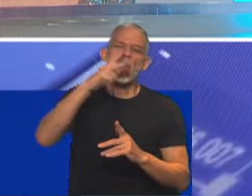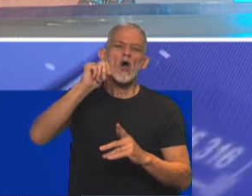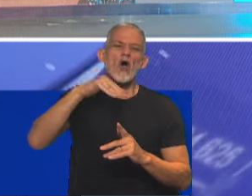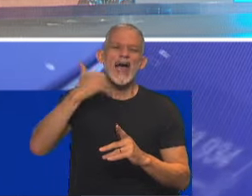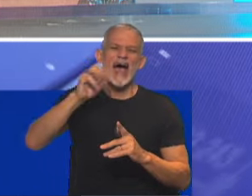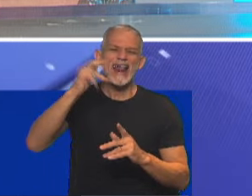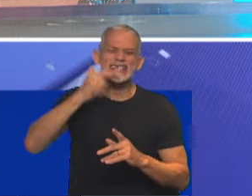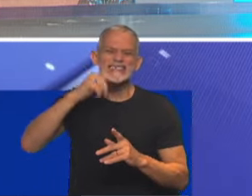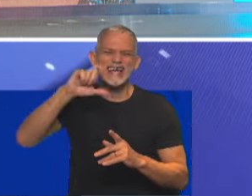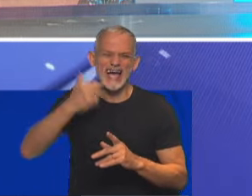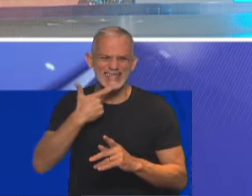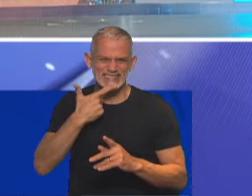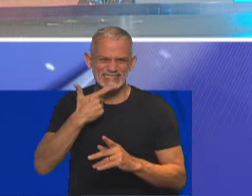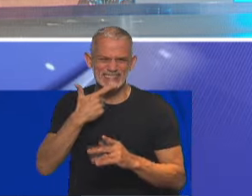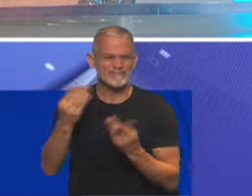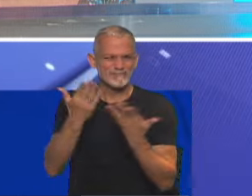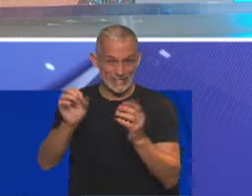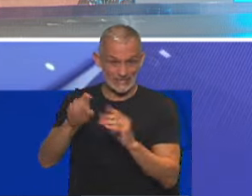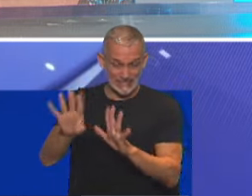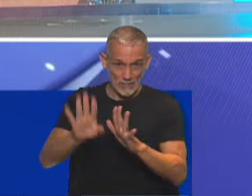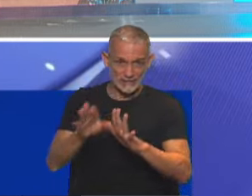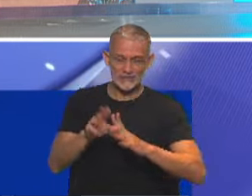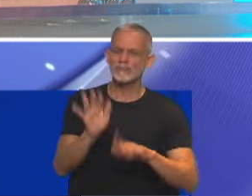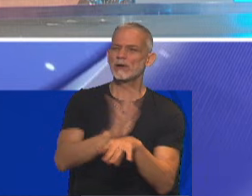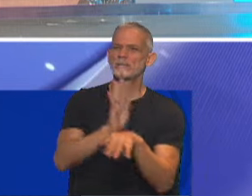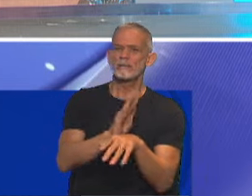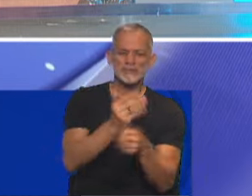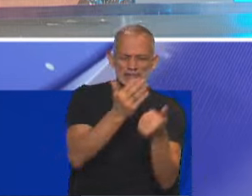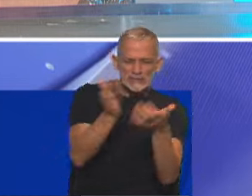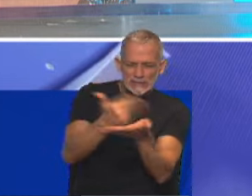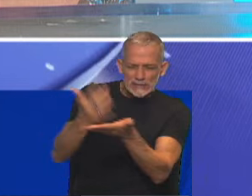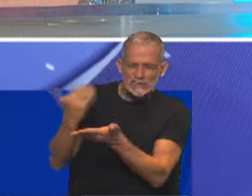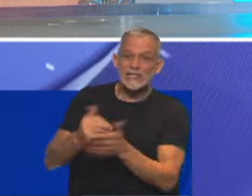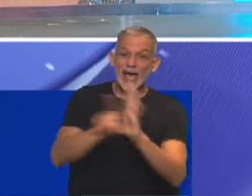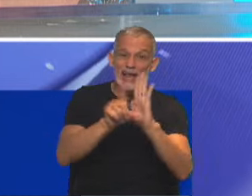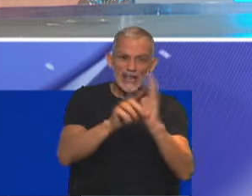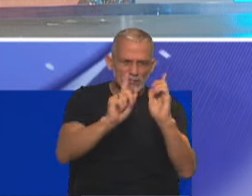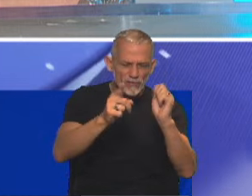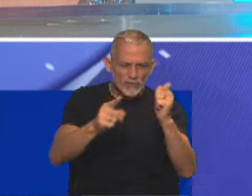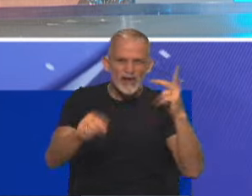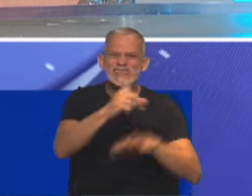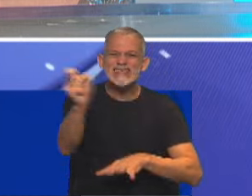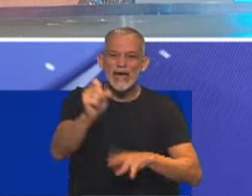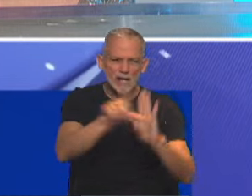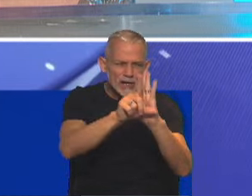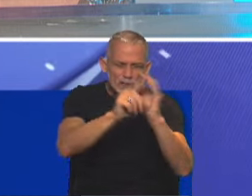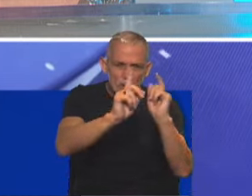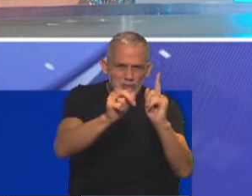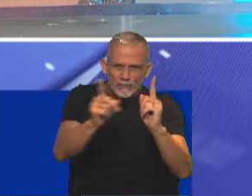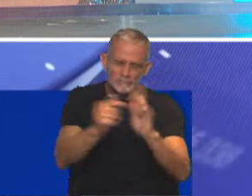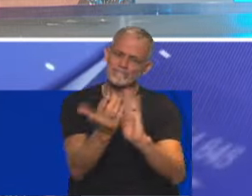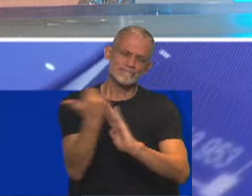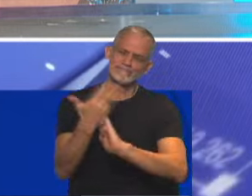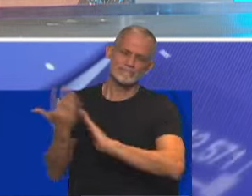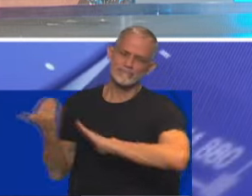llama, porque lo que quiere es eliminar 100 leyes vigentes dentro de la estructura legal de